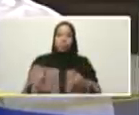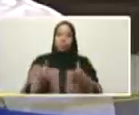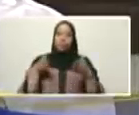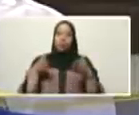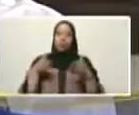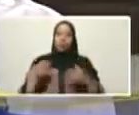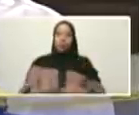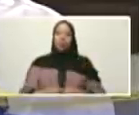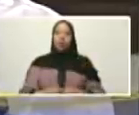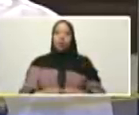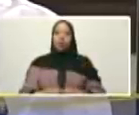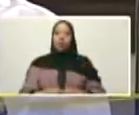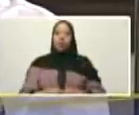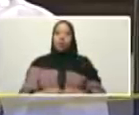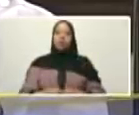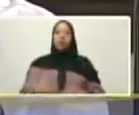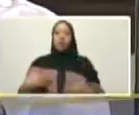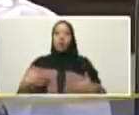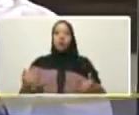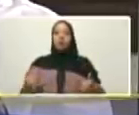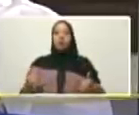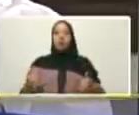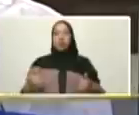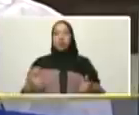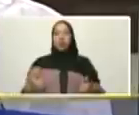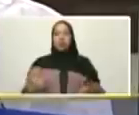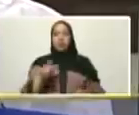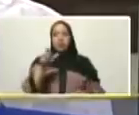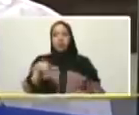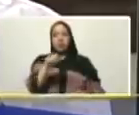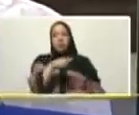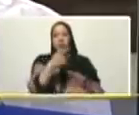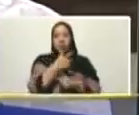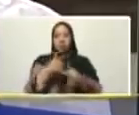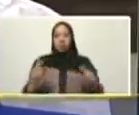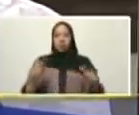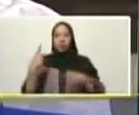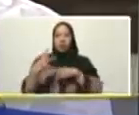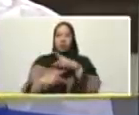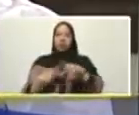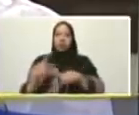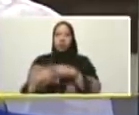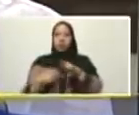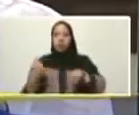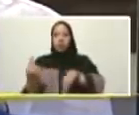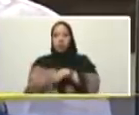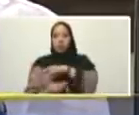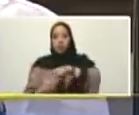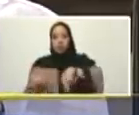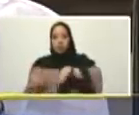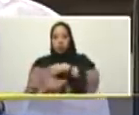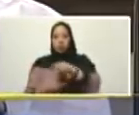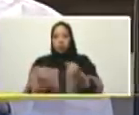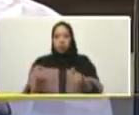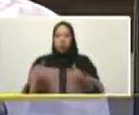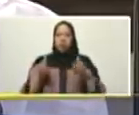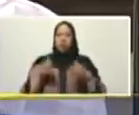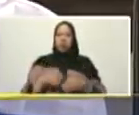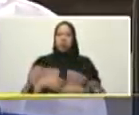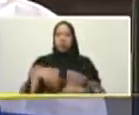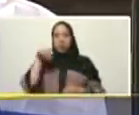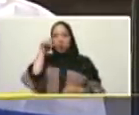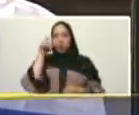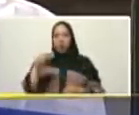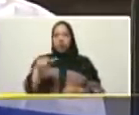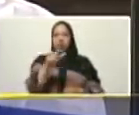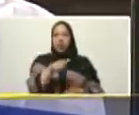coraje por la sabiduría que ha demostrado para conducir este proceso revolucionario legado por el presidente